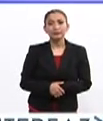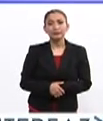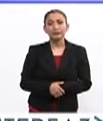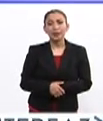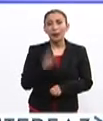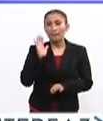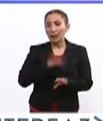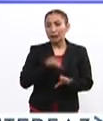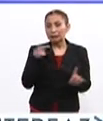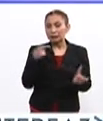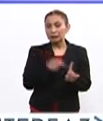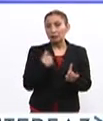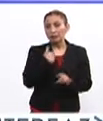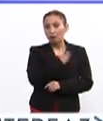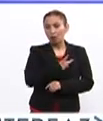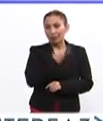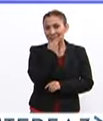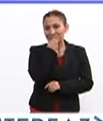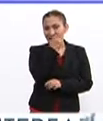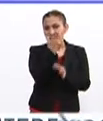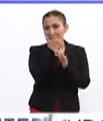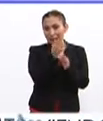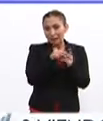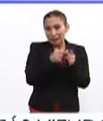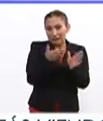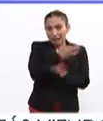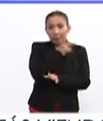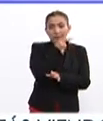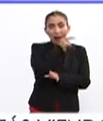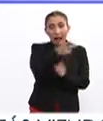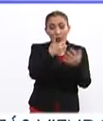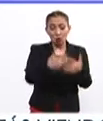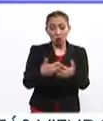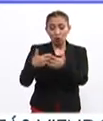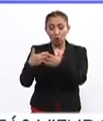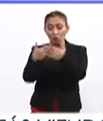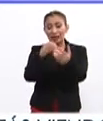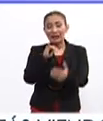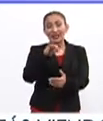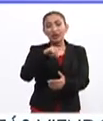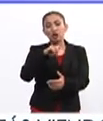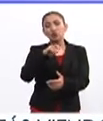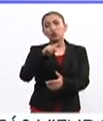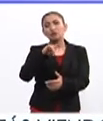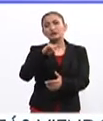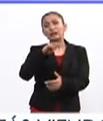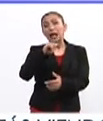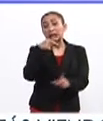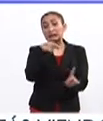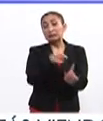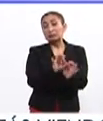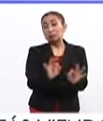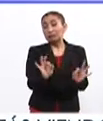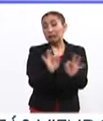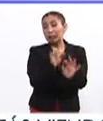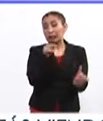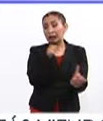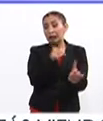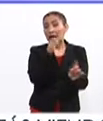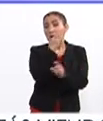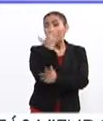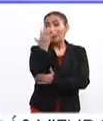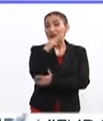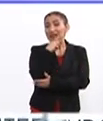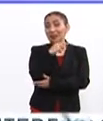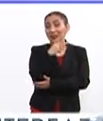Y particularmente me gustó, como dijiste al inicio, la palabra industria. Esa es la parte fundamental y clave de los